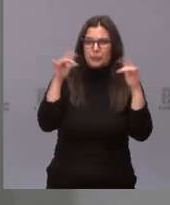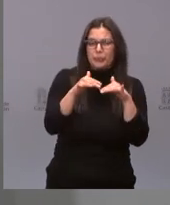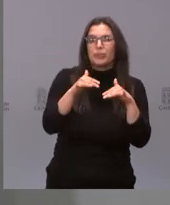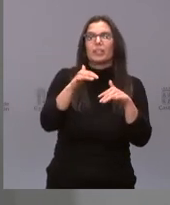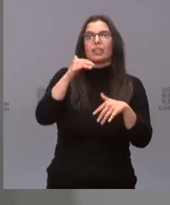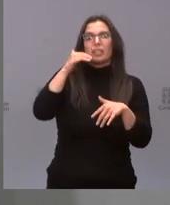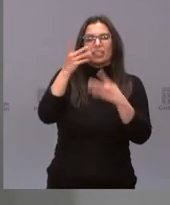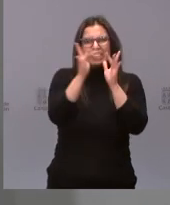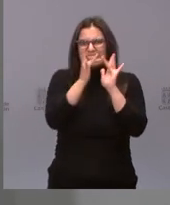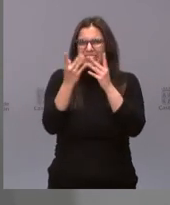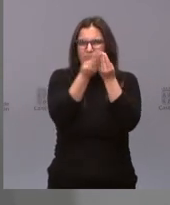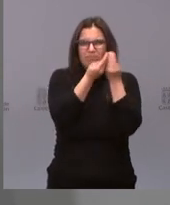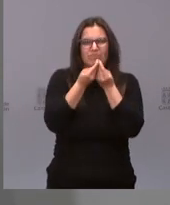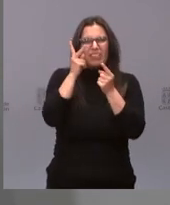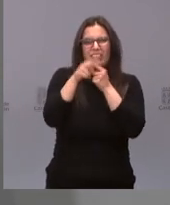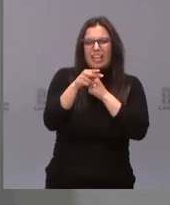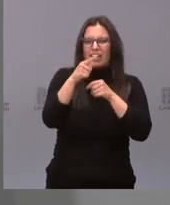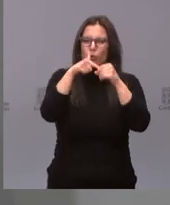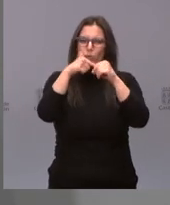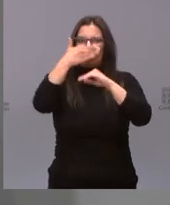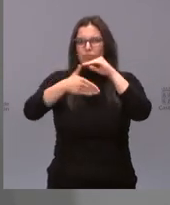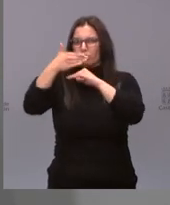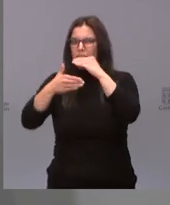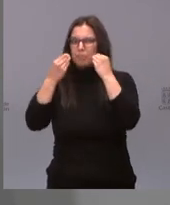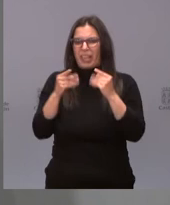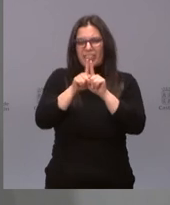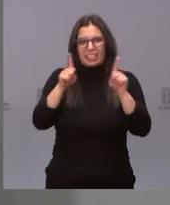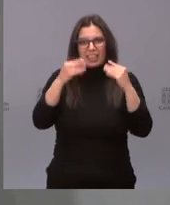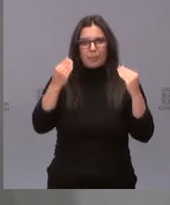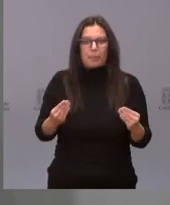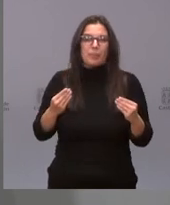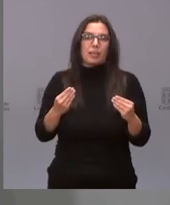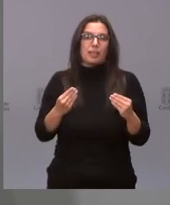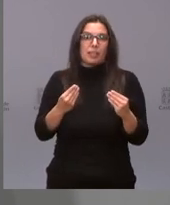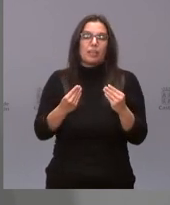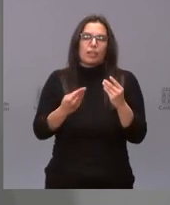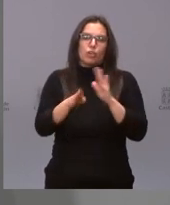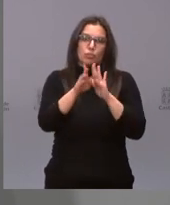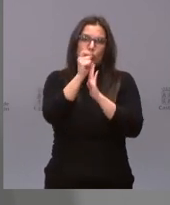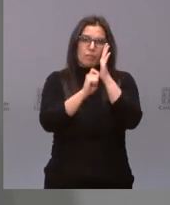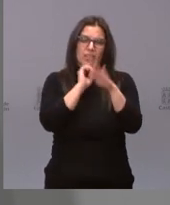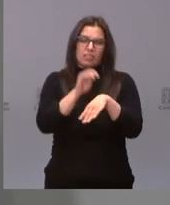esencial ser muy rigurosos en los aforos, en la distancia social y seguir utilizando las medidas.